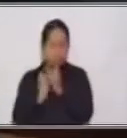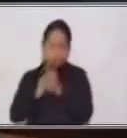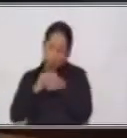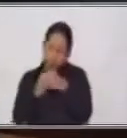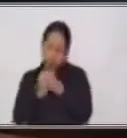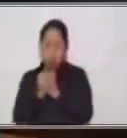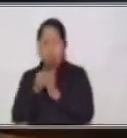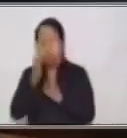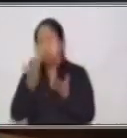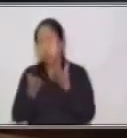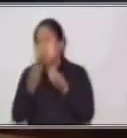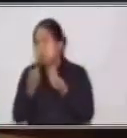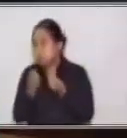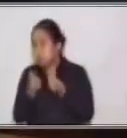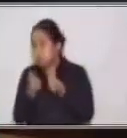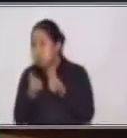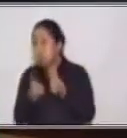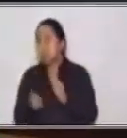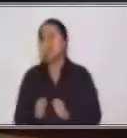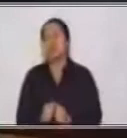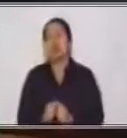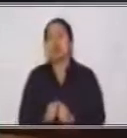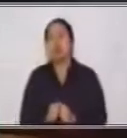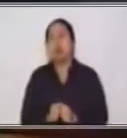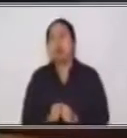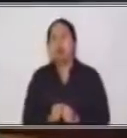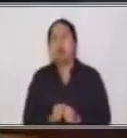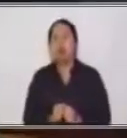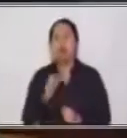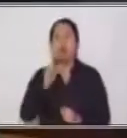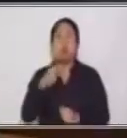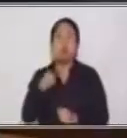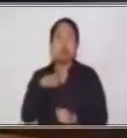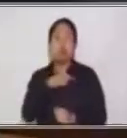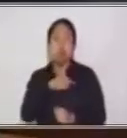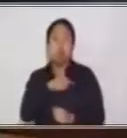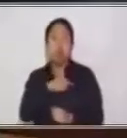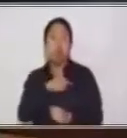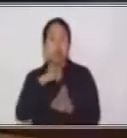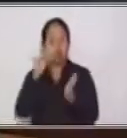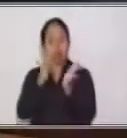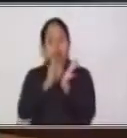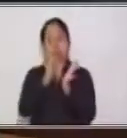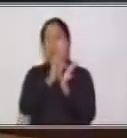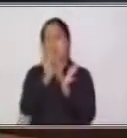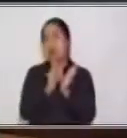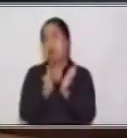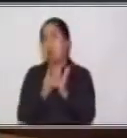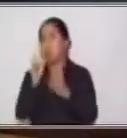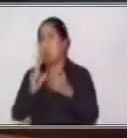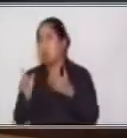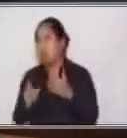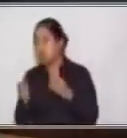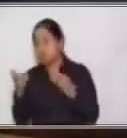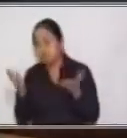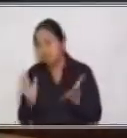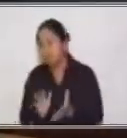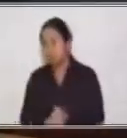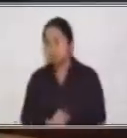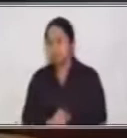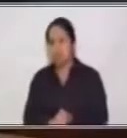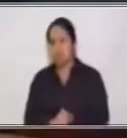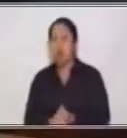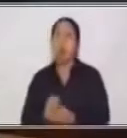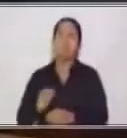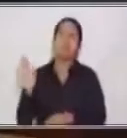poco de suciedad. Especialmente si hemos tocado algunos objetos de dudosa procedencia. Muy bien, vamos a saludar